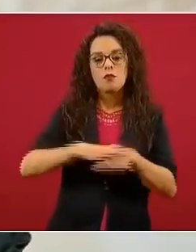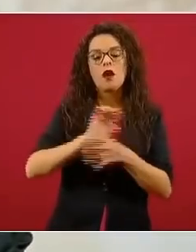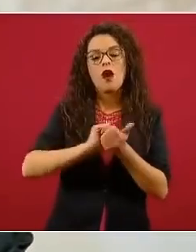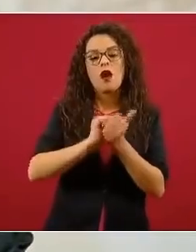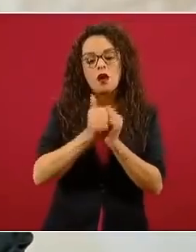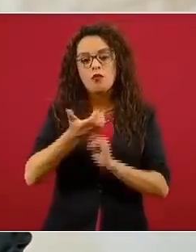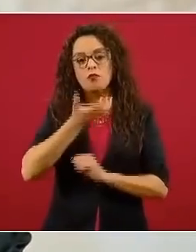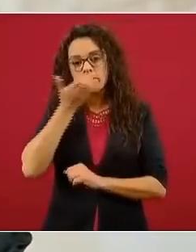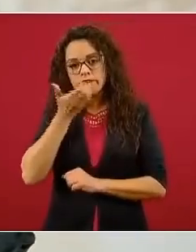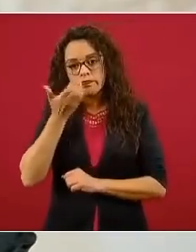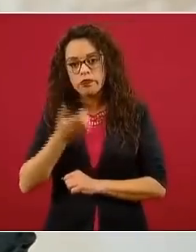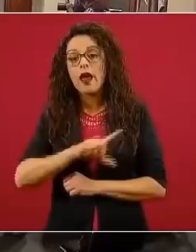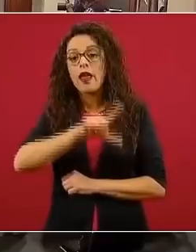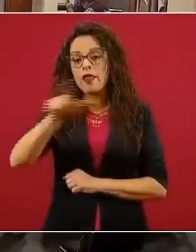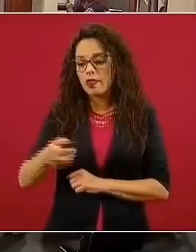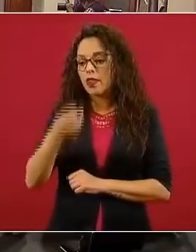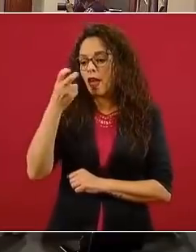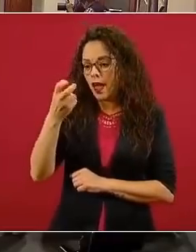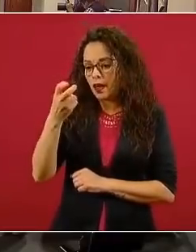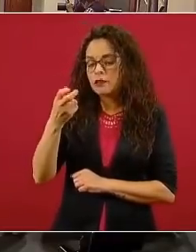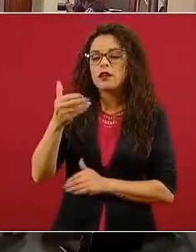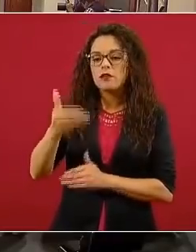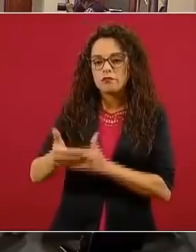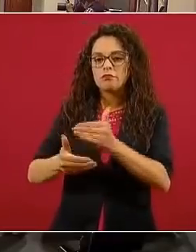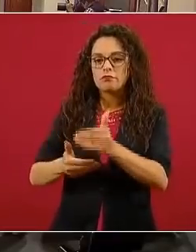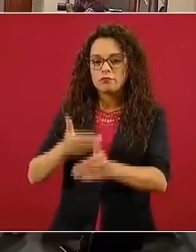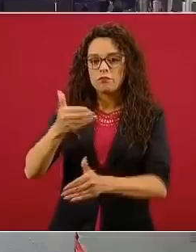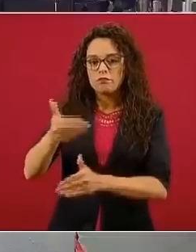eventualmente va a ocurrir de una manera muy positiva.